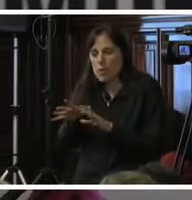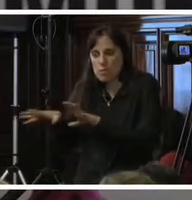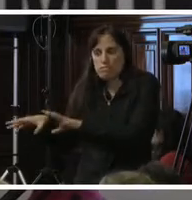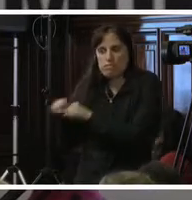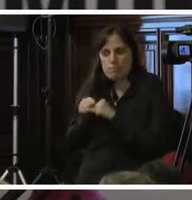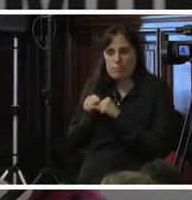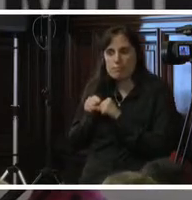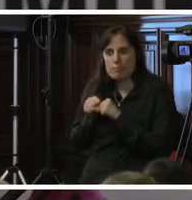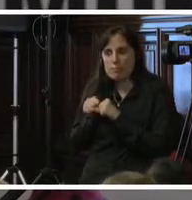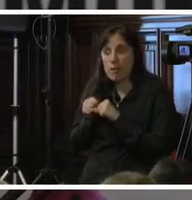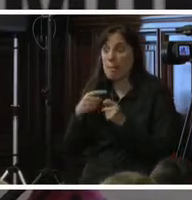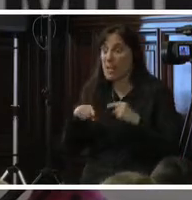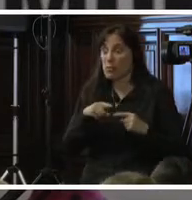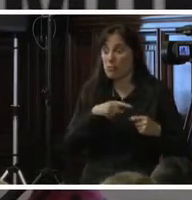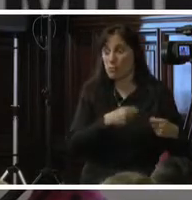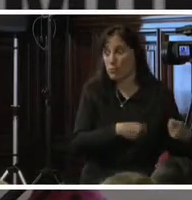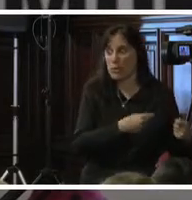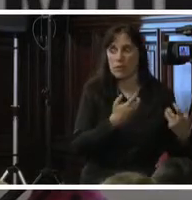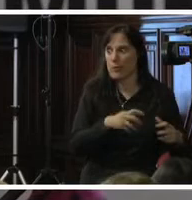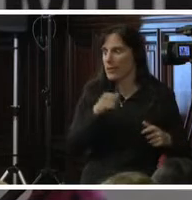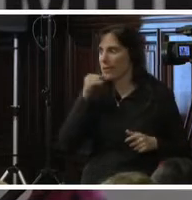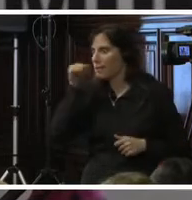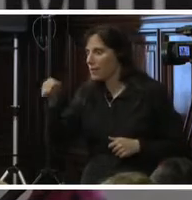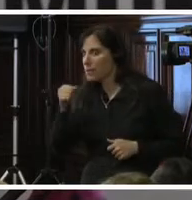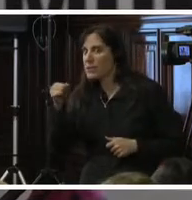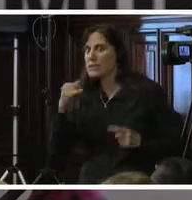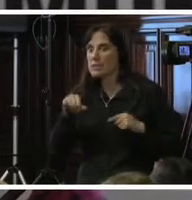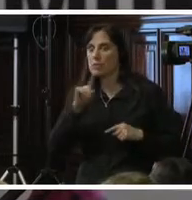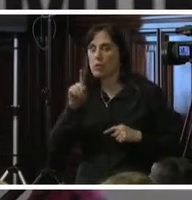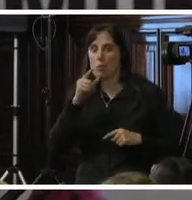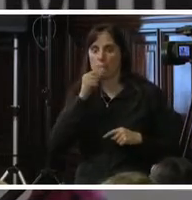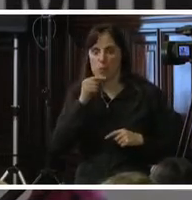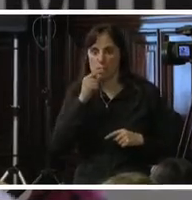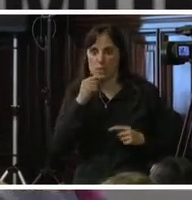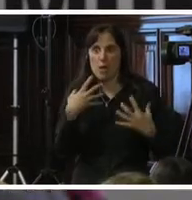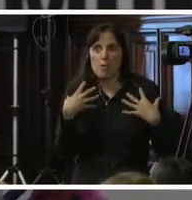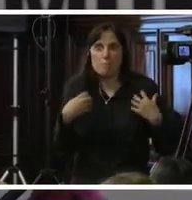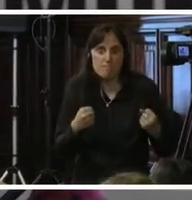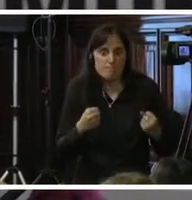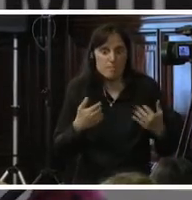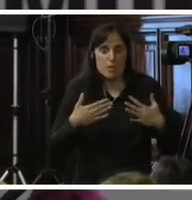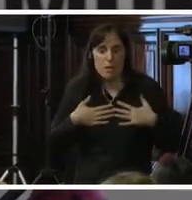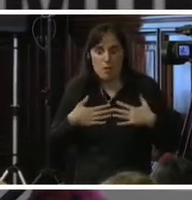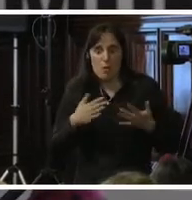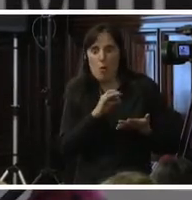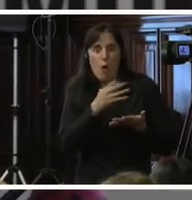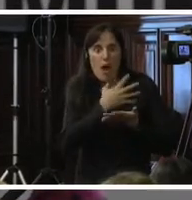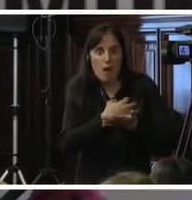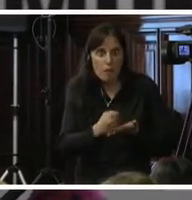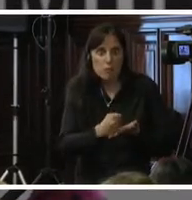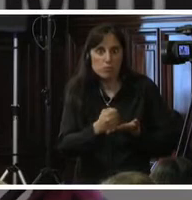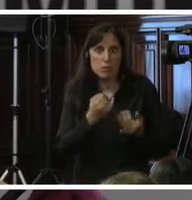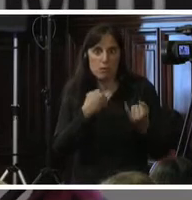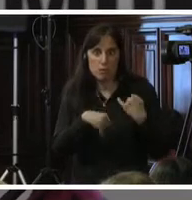no querían dar información para que la policía no las criminalizara o no las abusara en esa